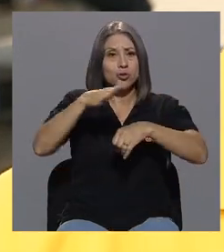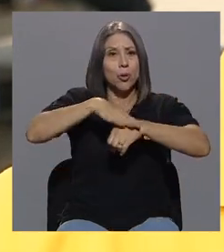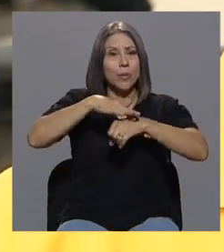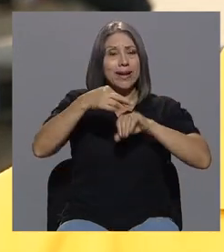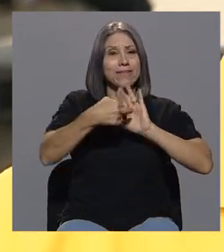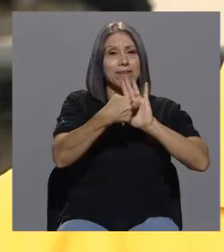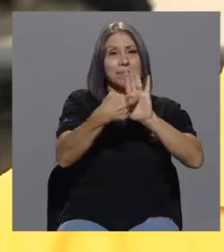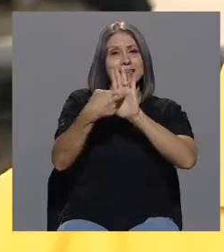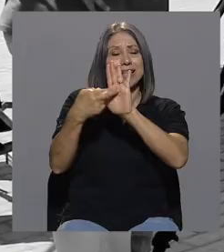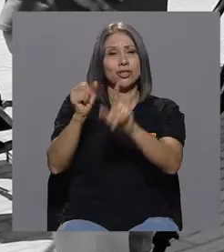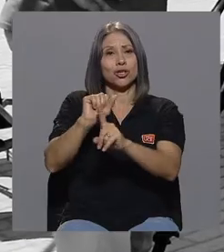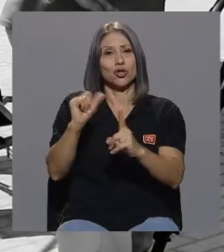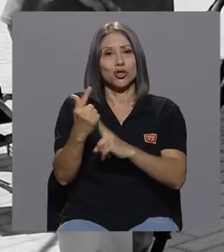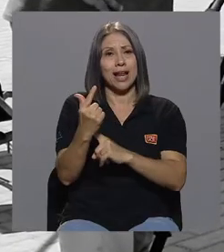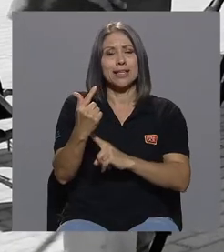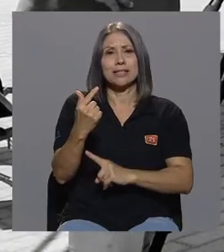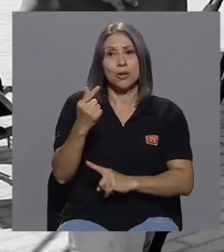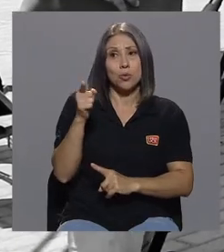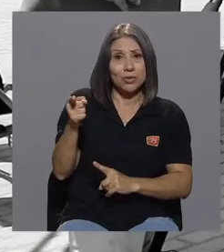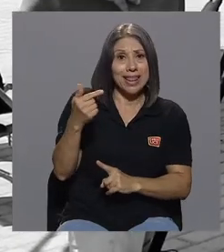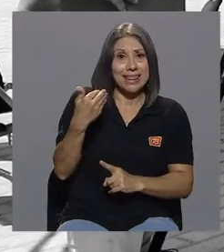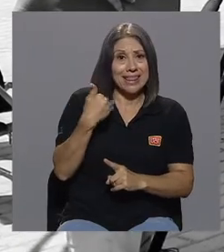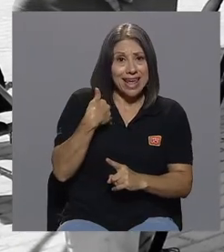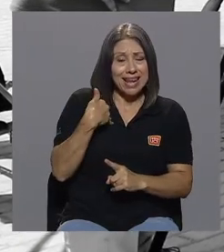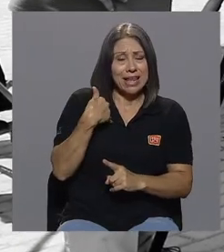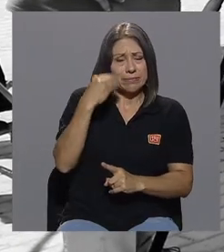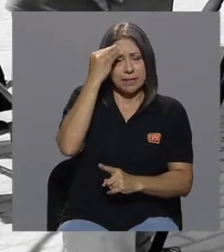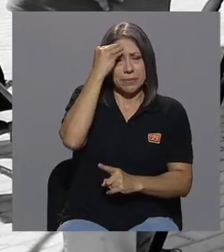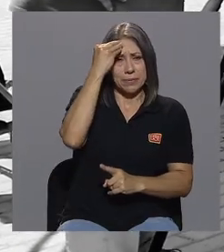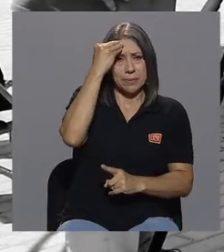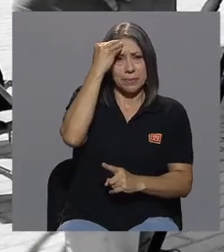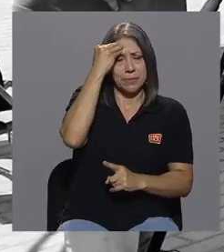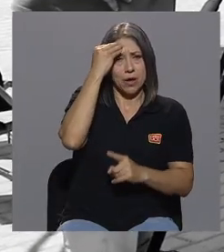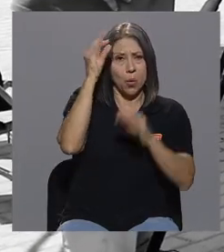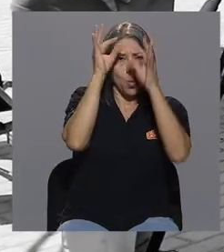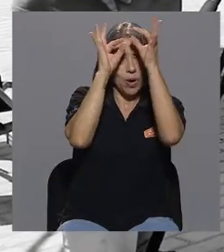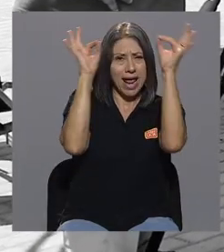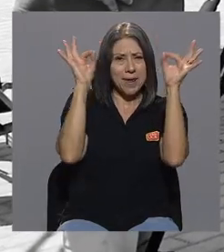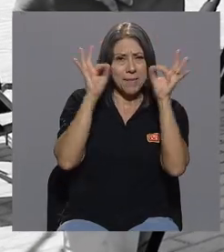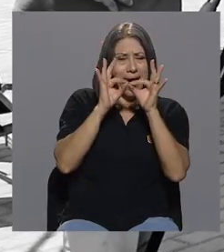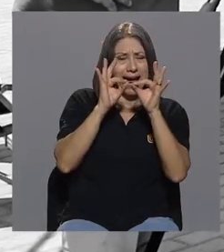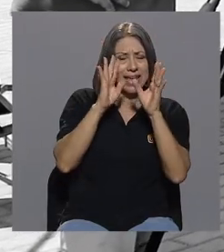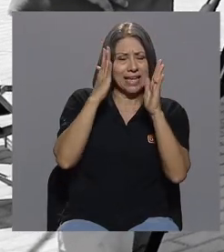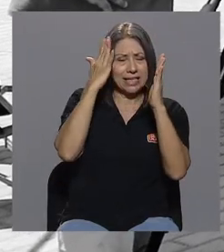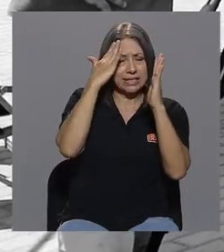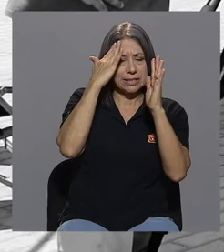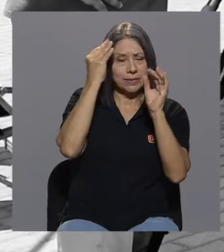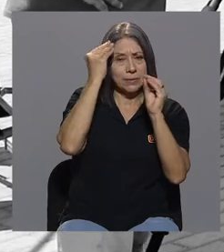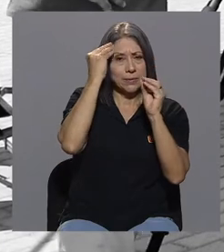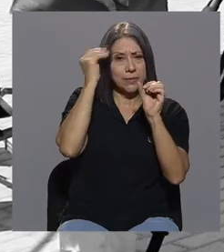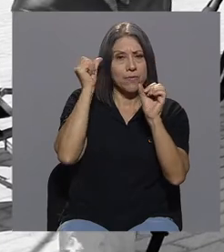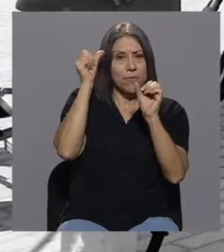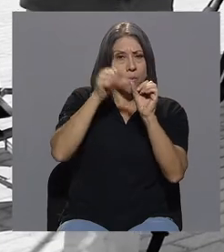sociales me imagino que guarda una imagen en su cabeza clara sobre ese día en la que usted recibe su título obvio